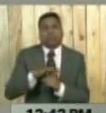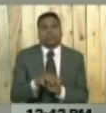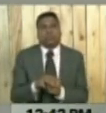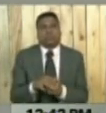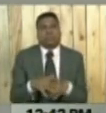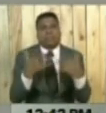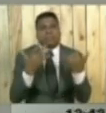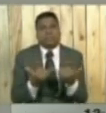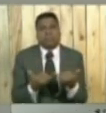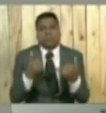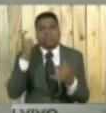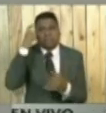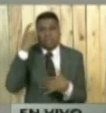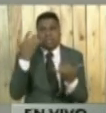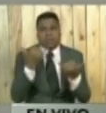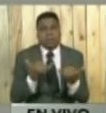hoy